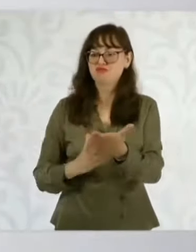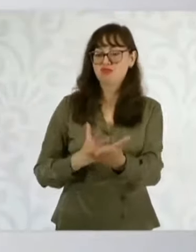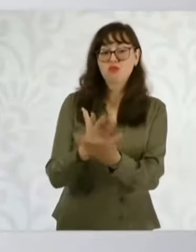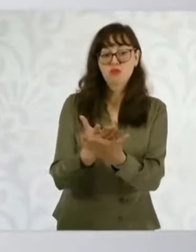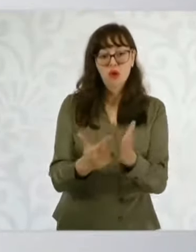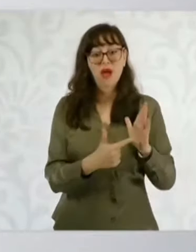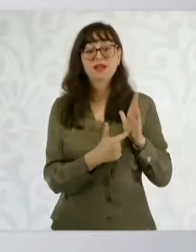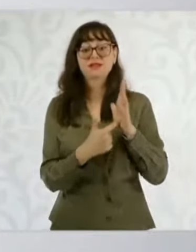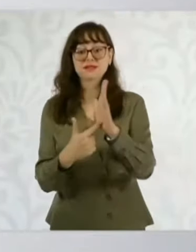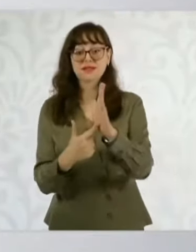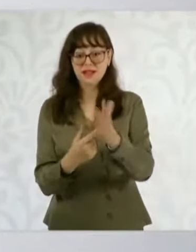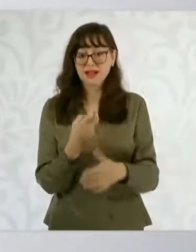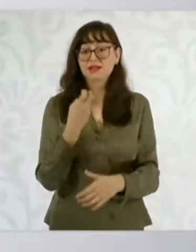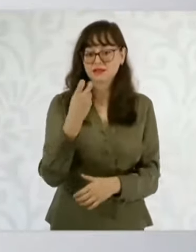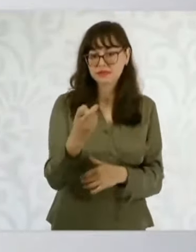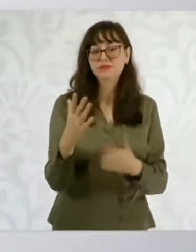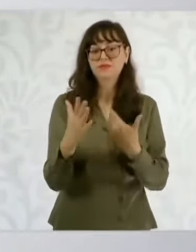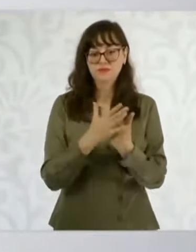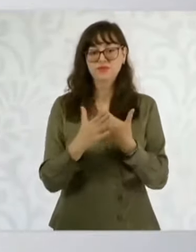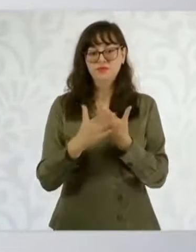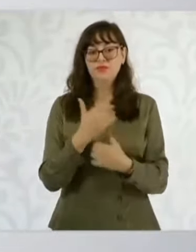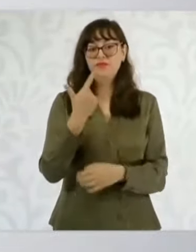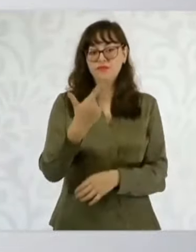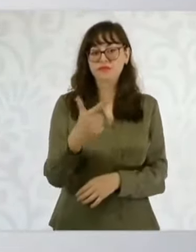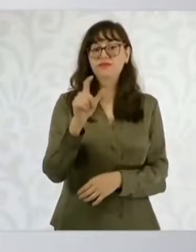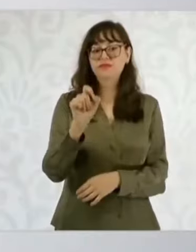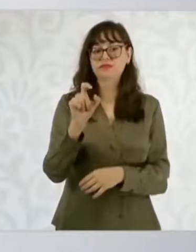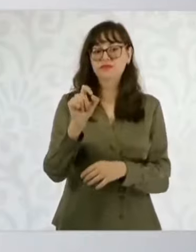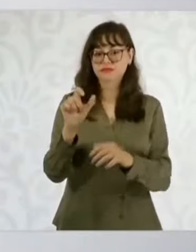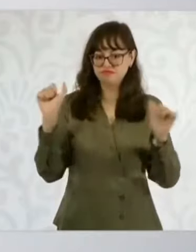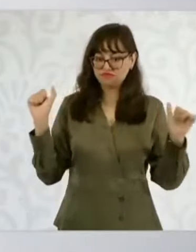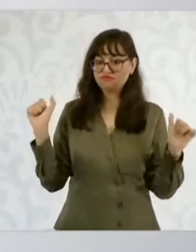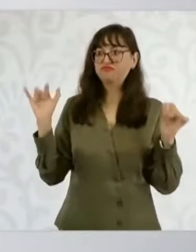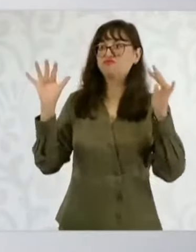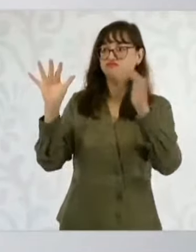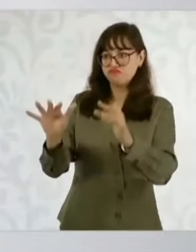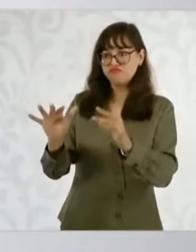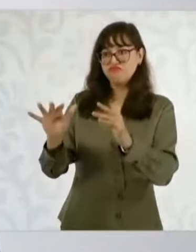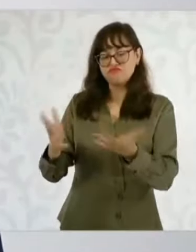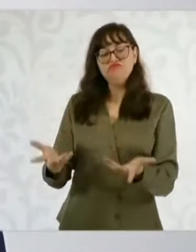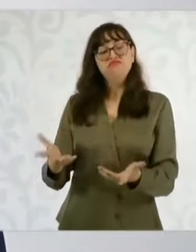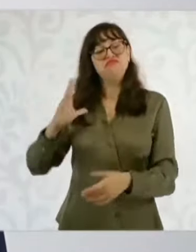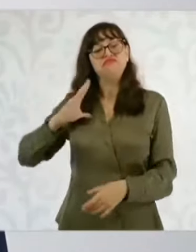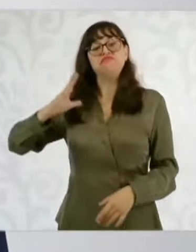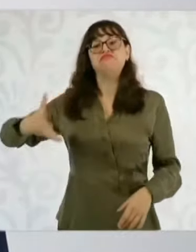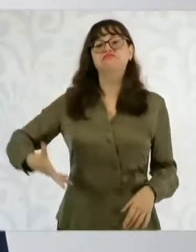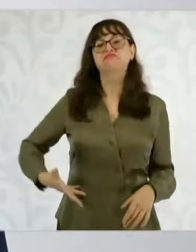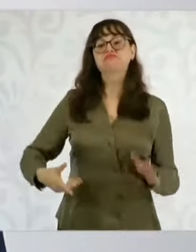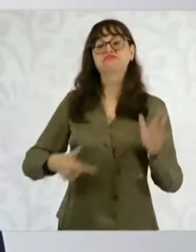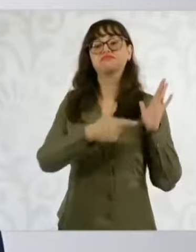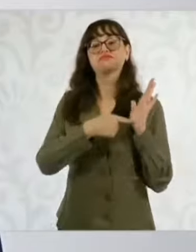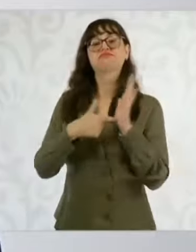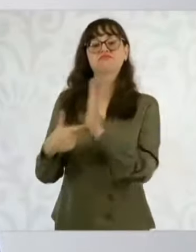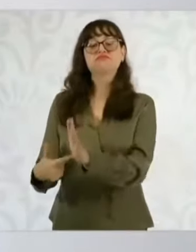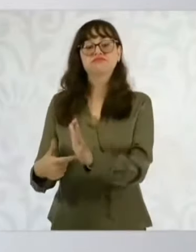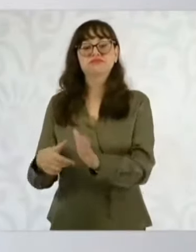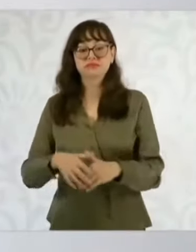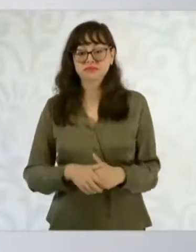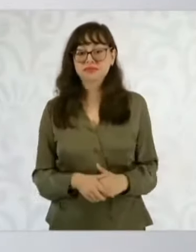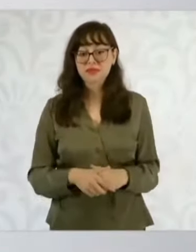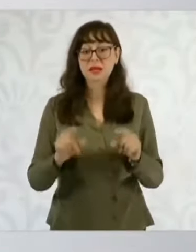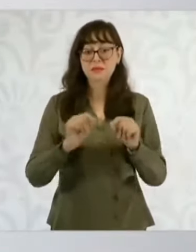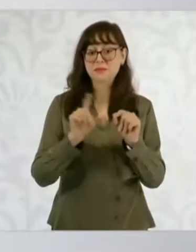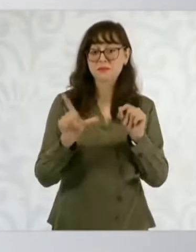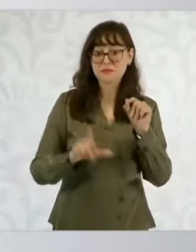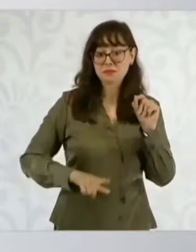ir a plantear al G20 de manera, pues con mucho orgullo por lo que representa